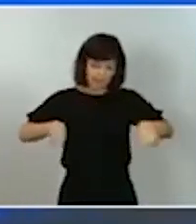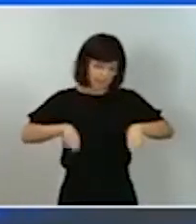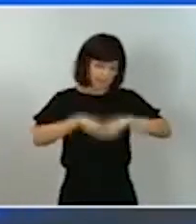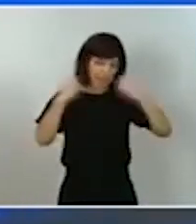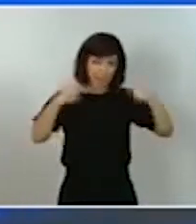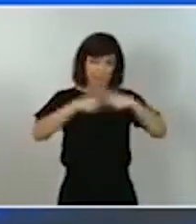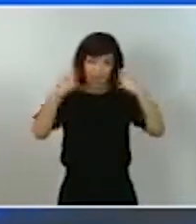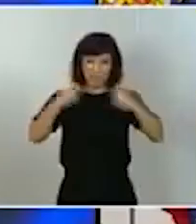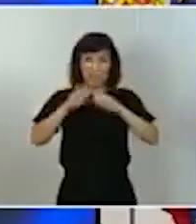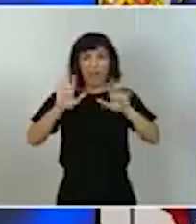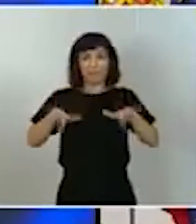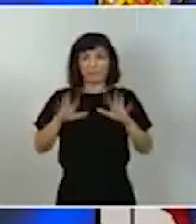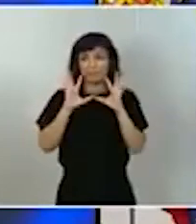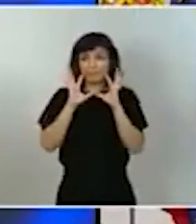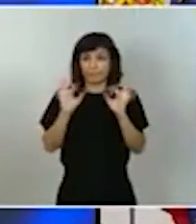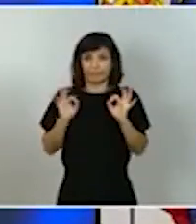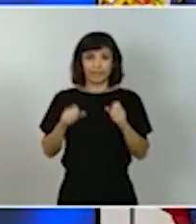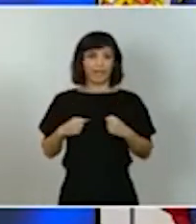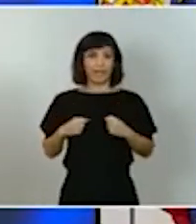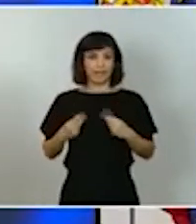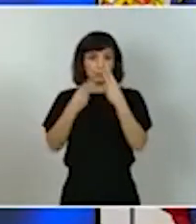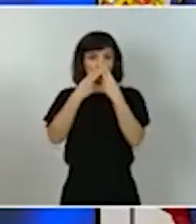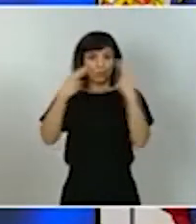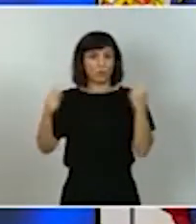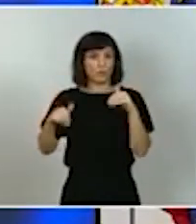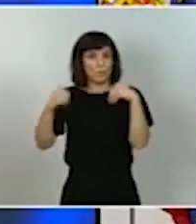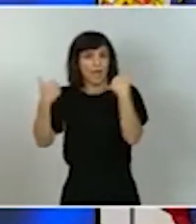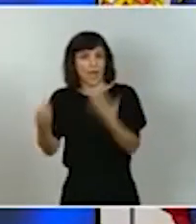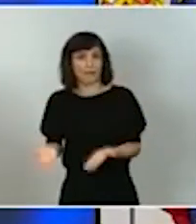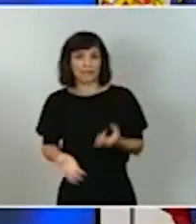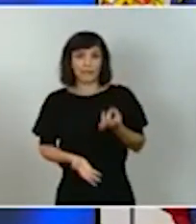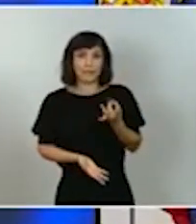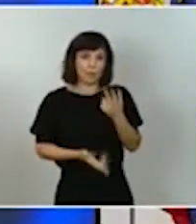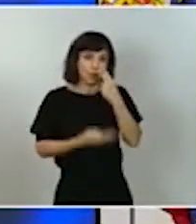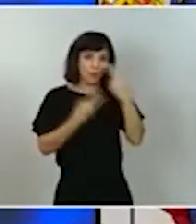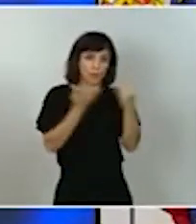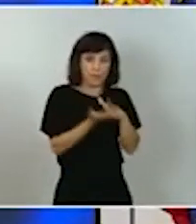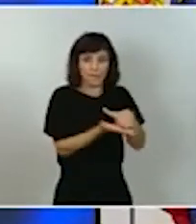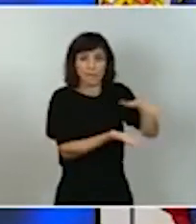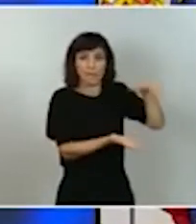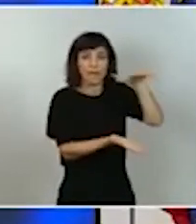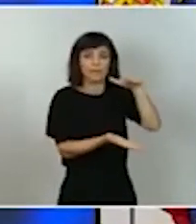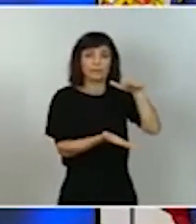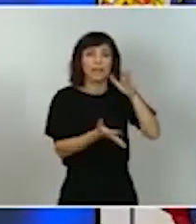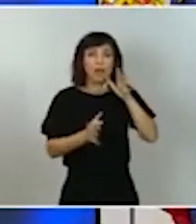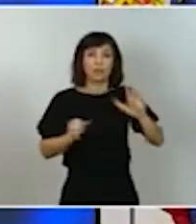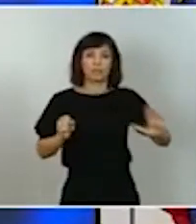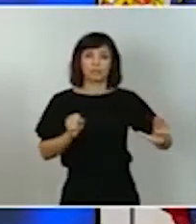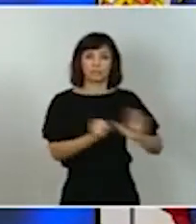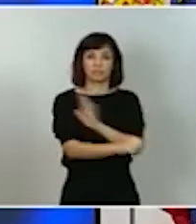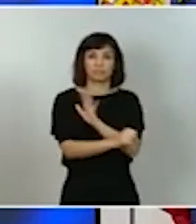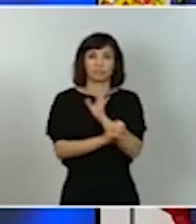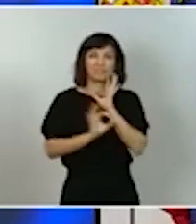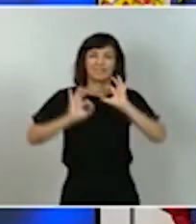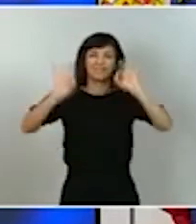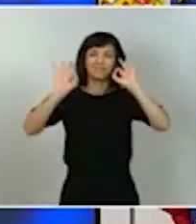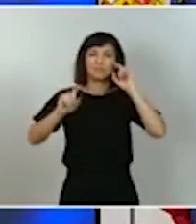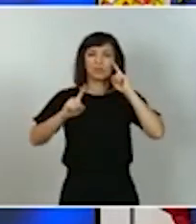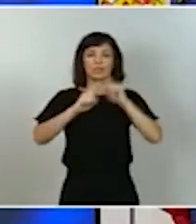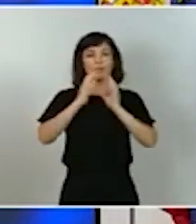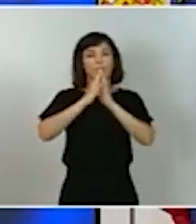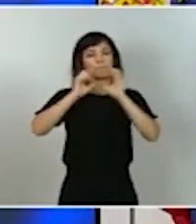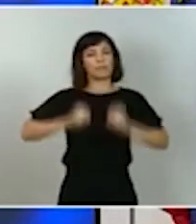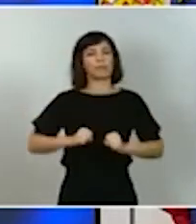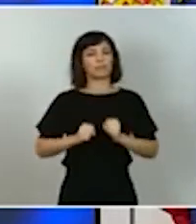gasto público de la deuda pública cubierto ahora por los mecanismos extraordinarios de flexibilidad previstos por el pacto de estabilidad y crecimiento en la Unión